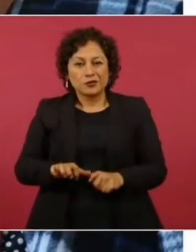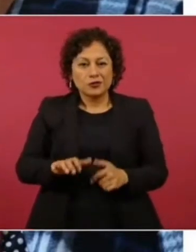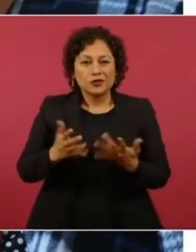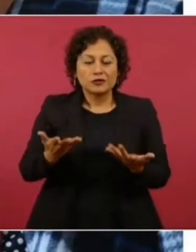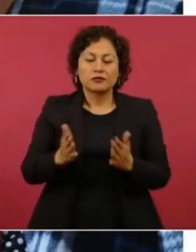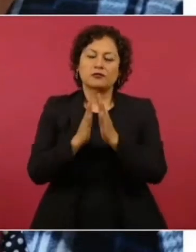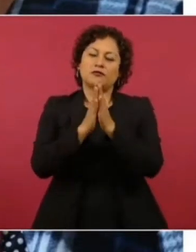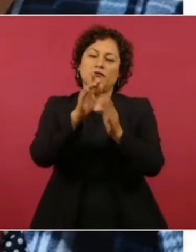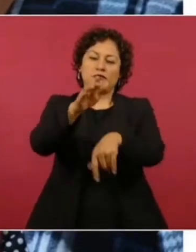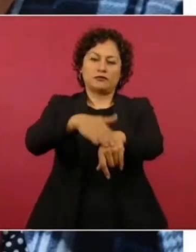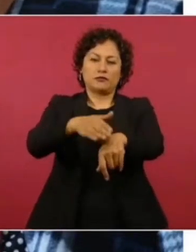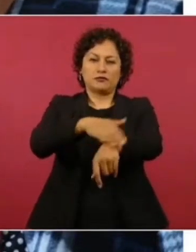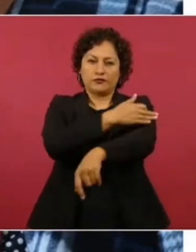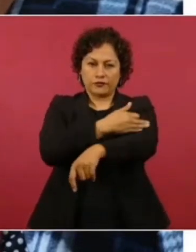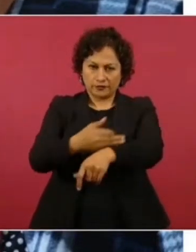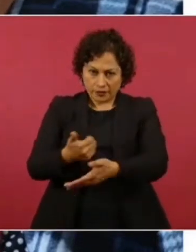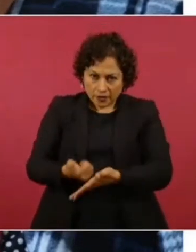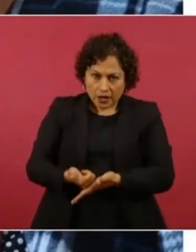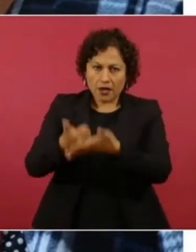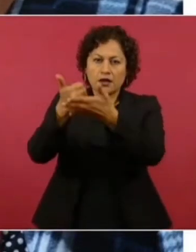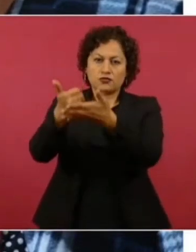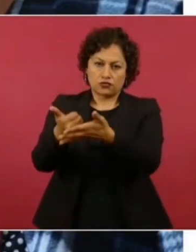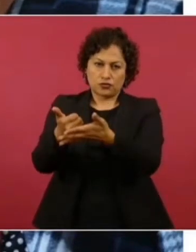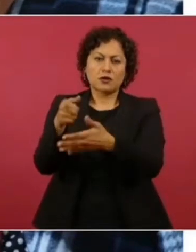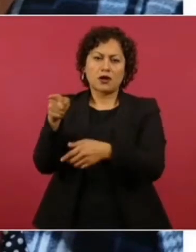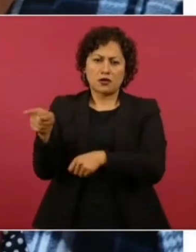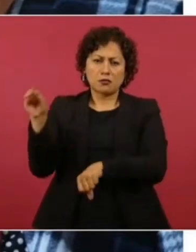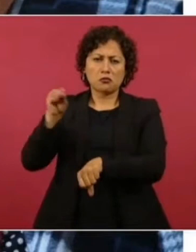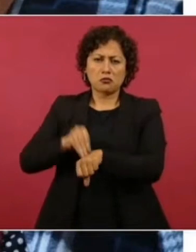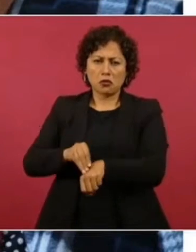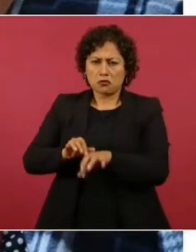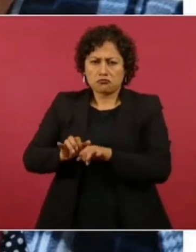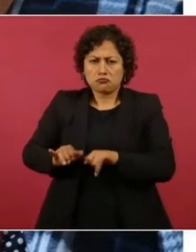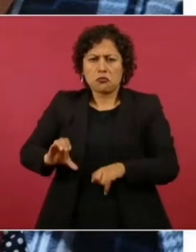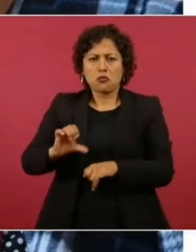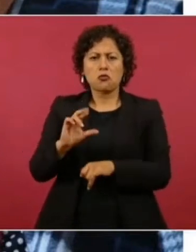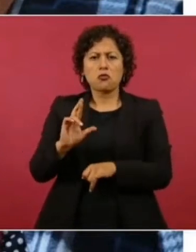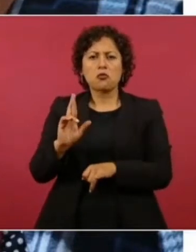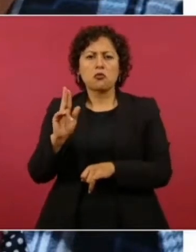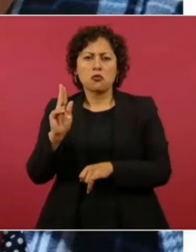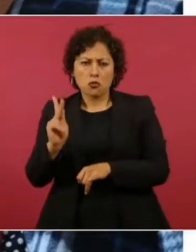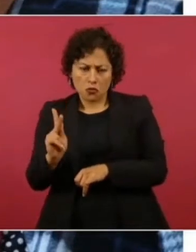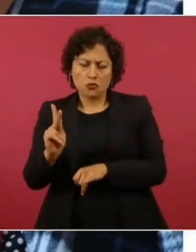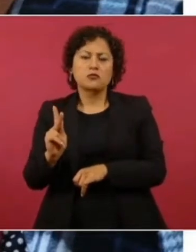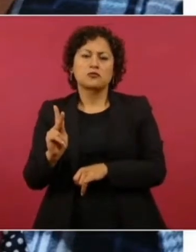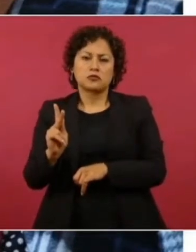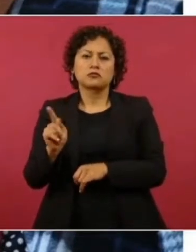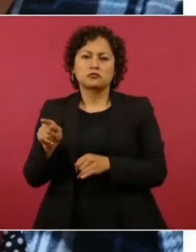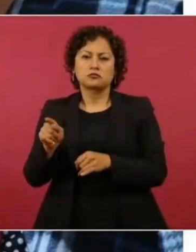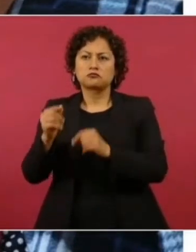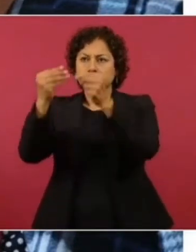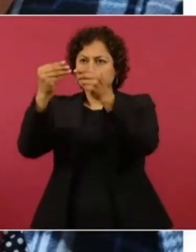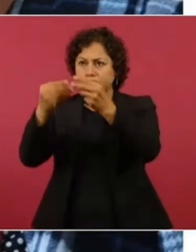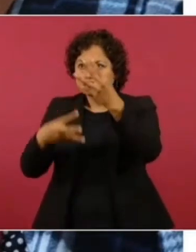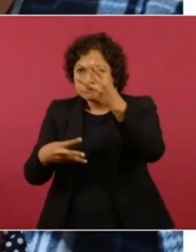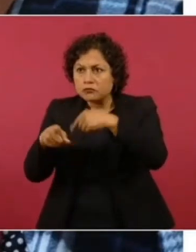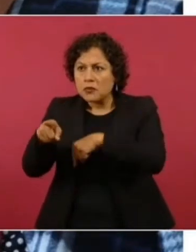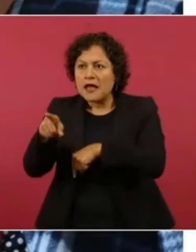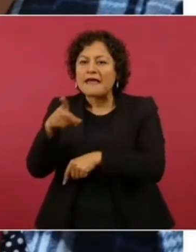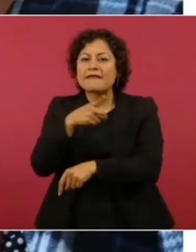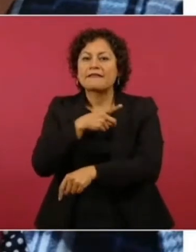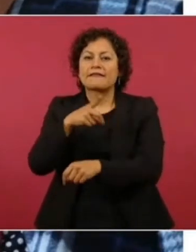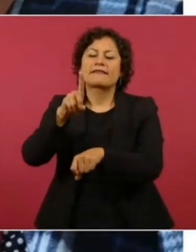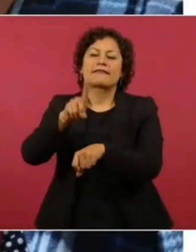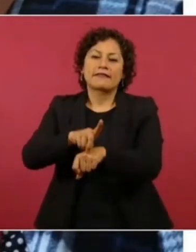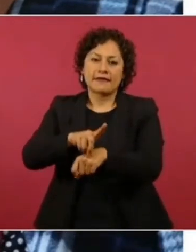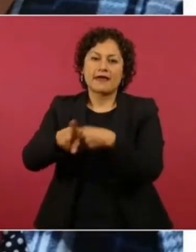que los ayude. Si ellos teclean su CUR, ahí les va a salir día, hora y lugar específico